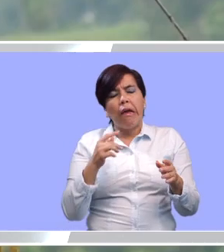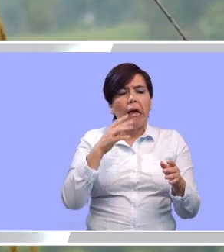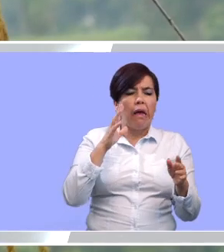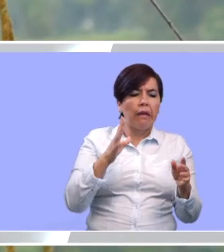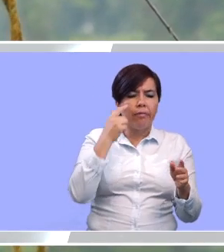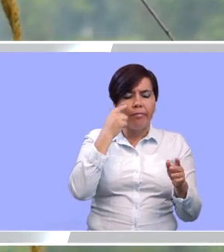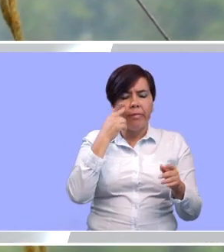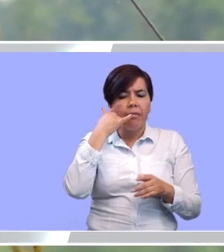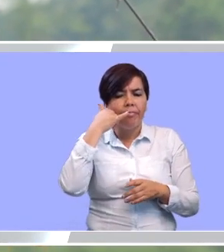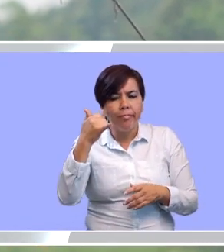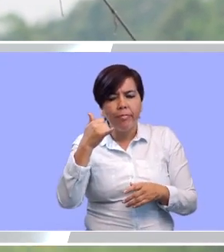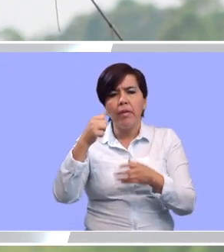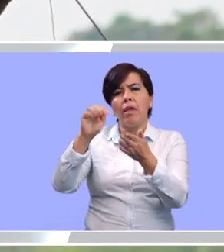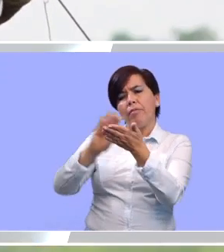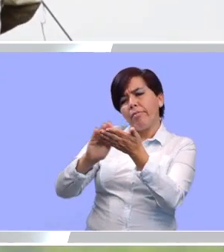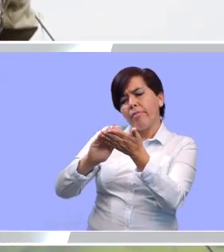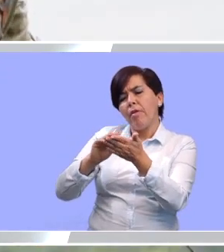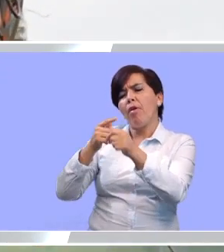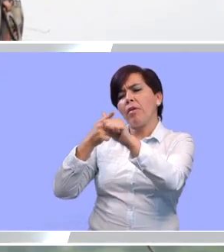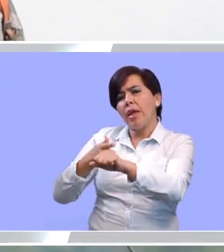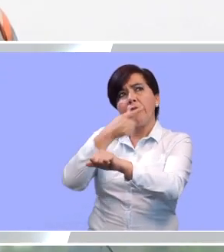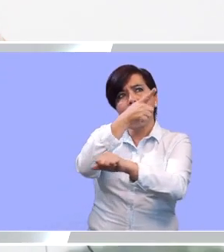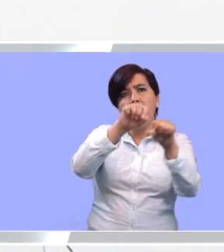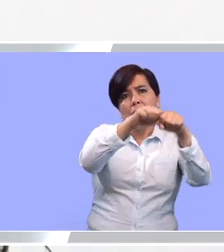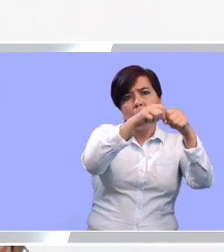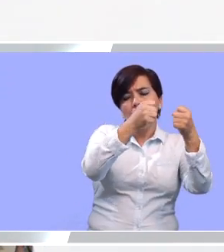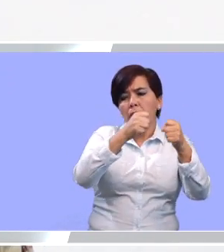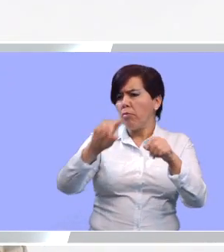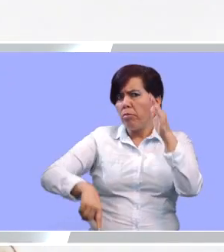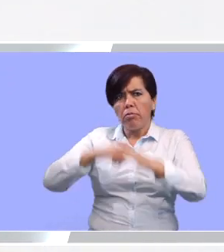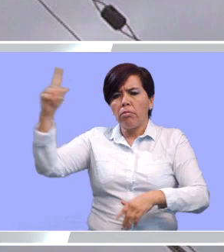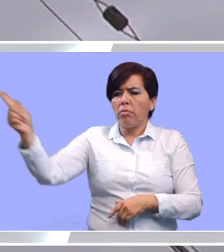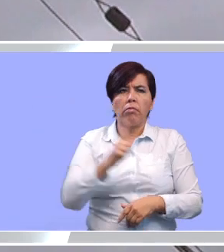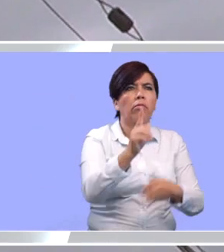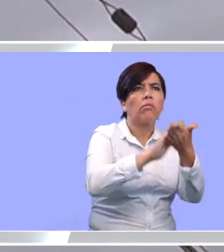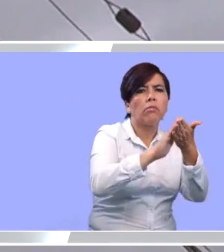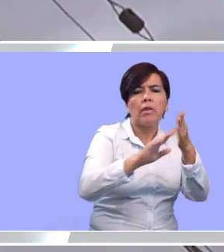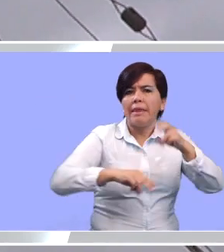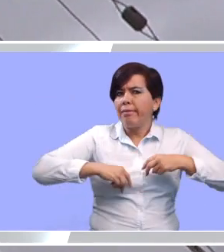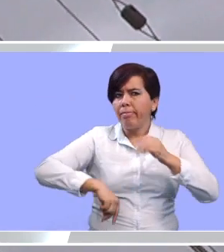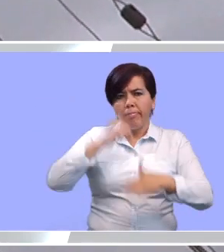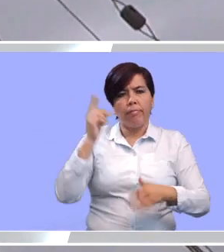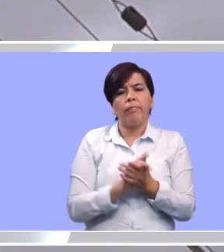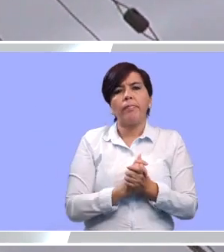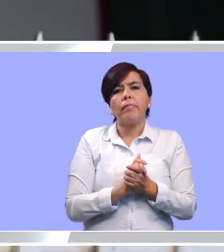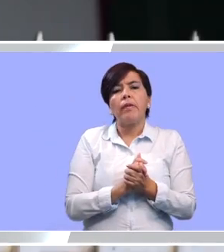A pesar de todo, pues llamábamos a la empresa de energía y nos solucionaban rápido el problema.